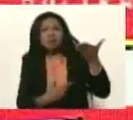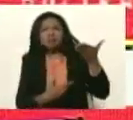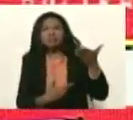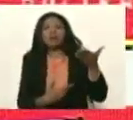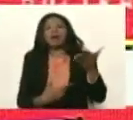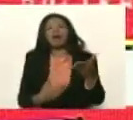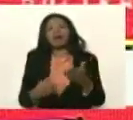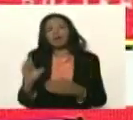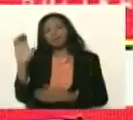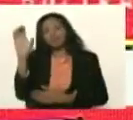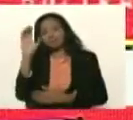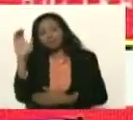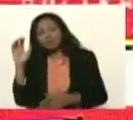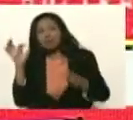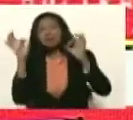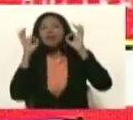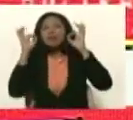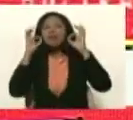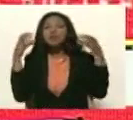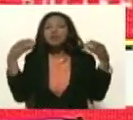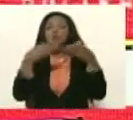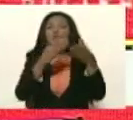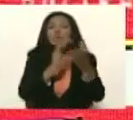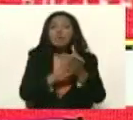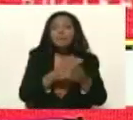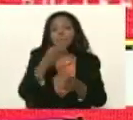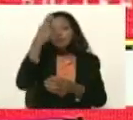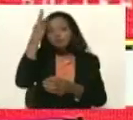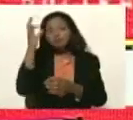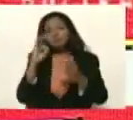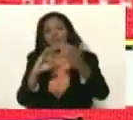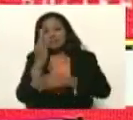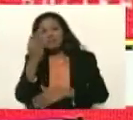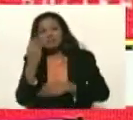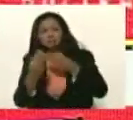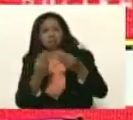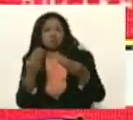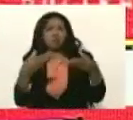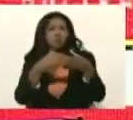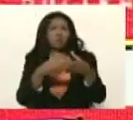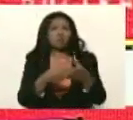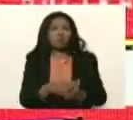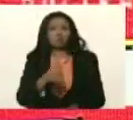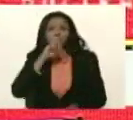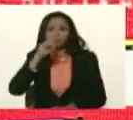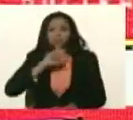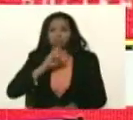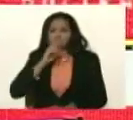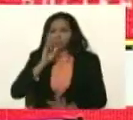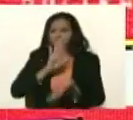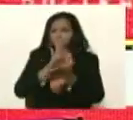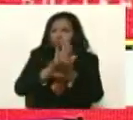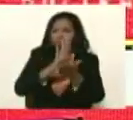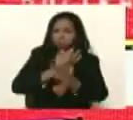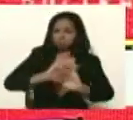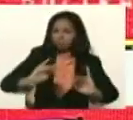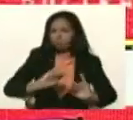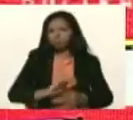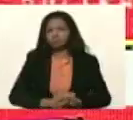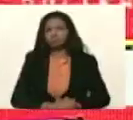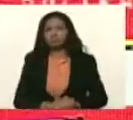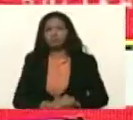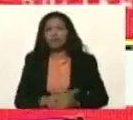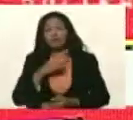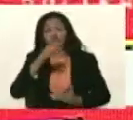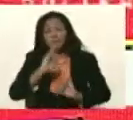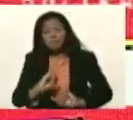Faría, con algún grupo de compañeros del Consejo Federal. No se ponga celoso nadie, ¿no? Usted es para